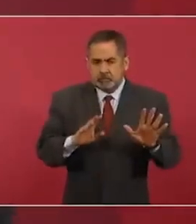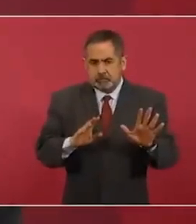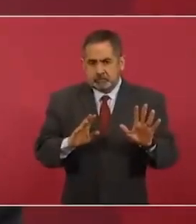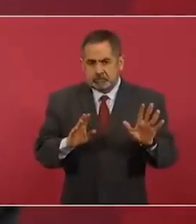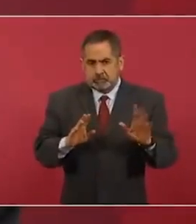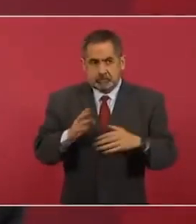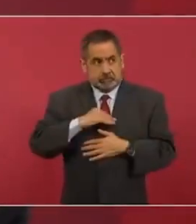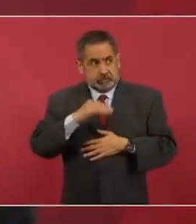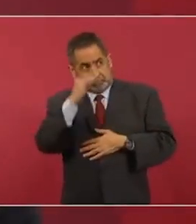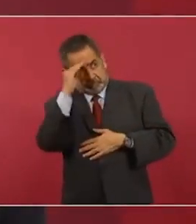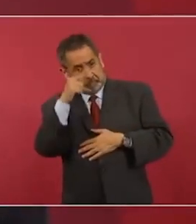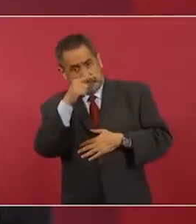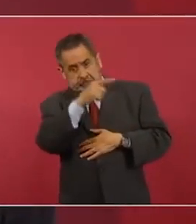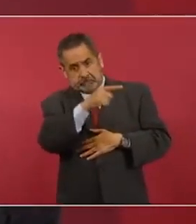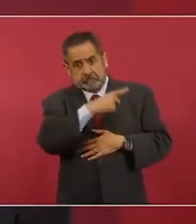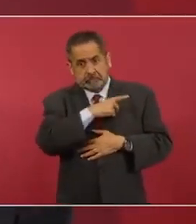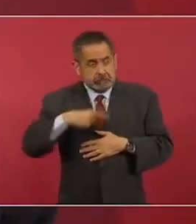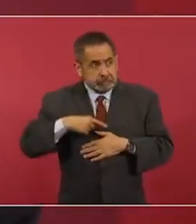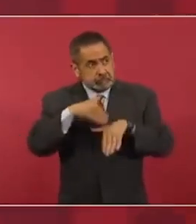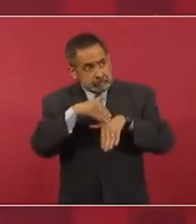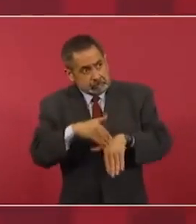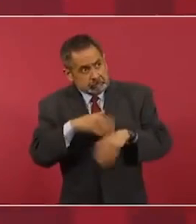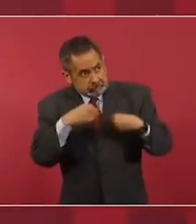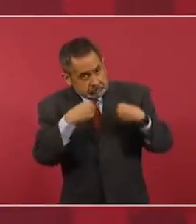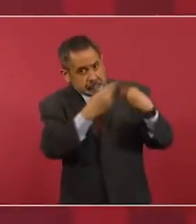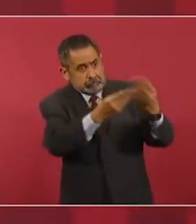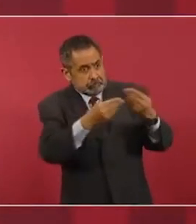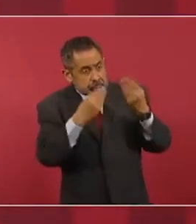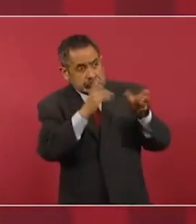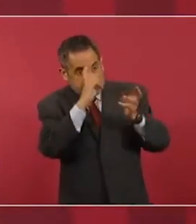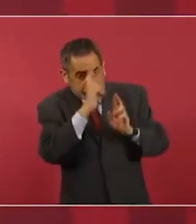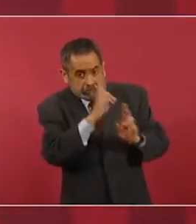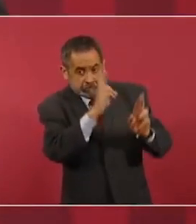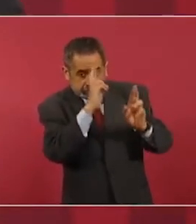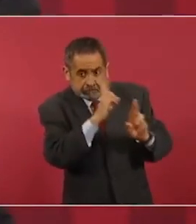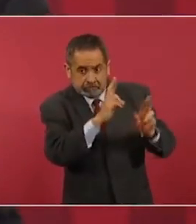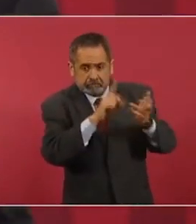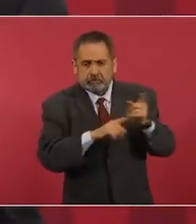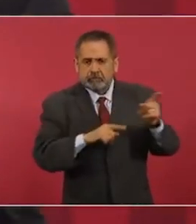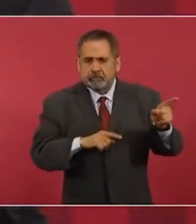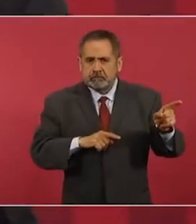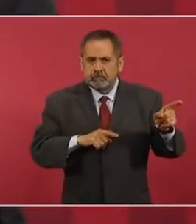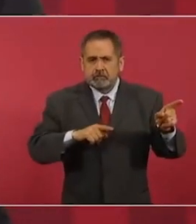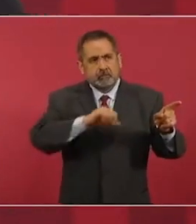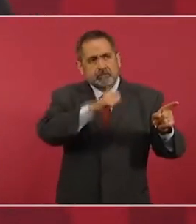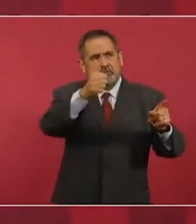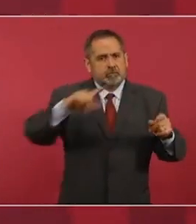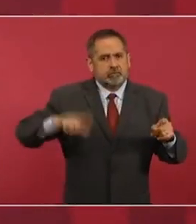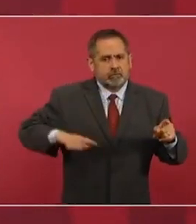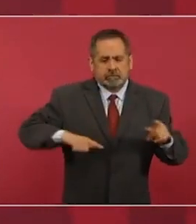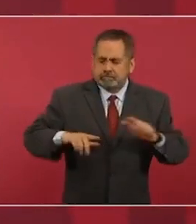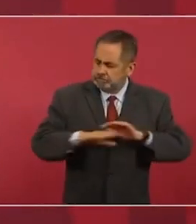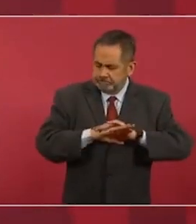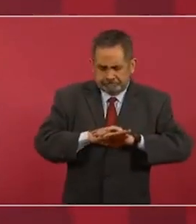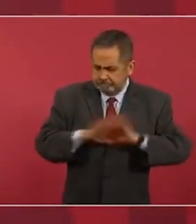debemos de seguir rindiendo pleitesías a gobiernos extranjeros.